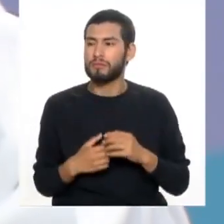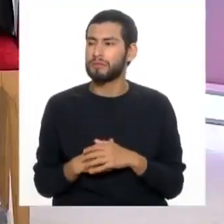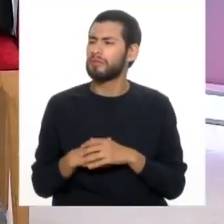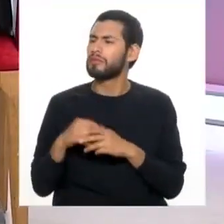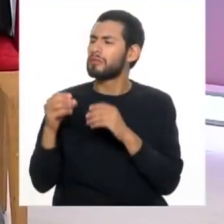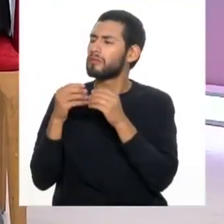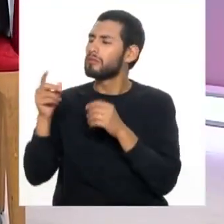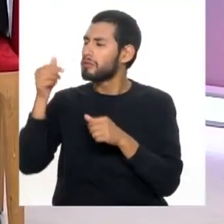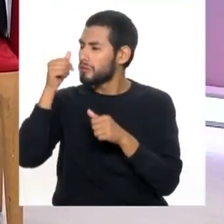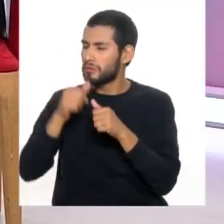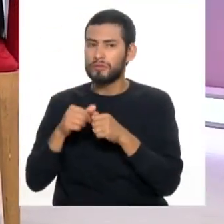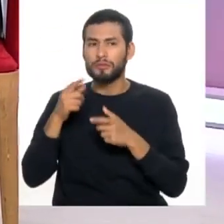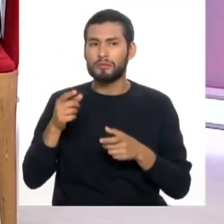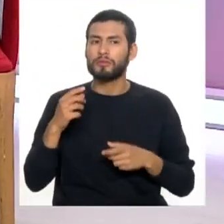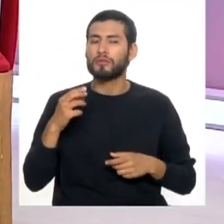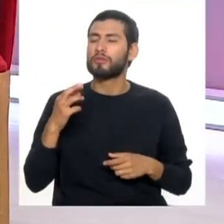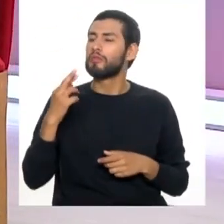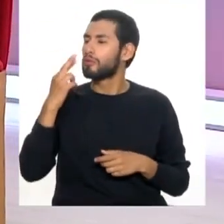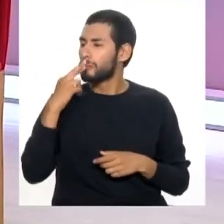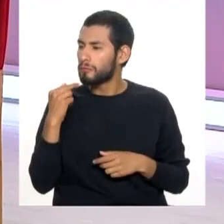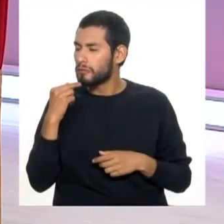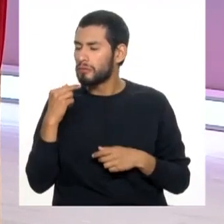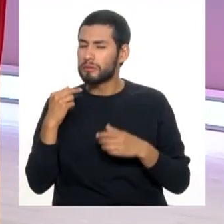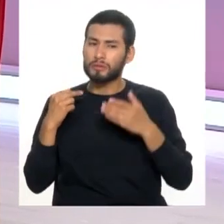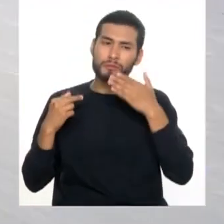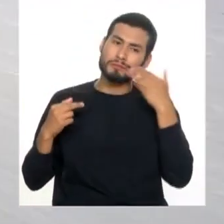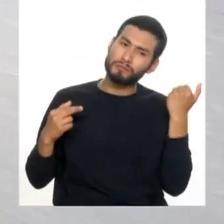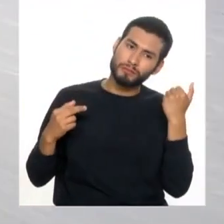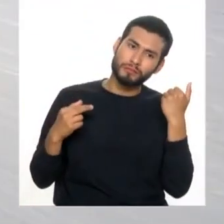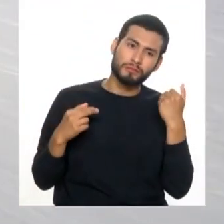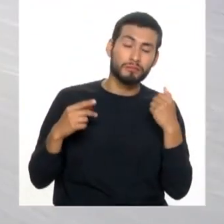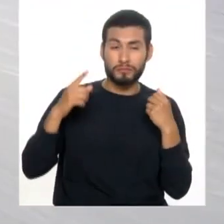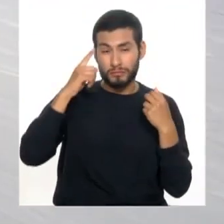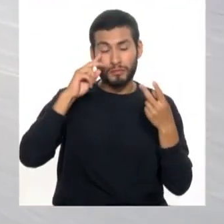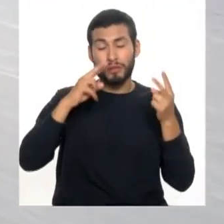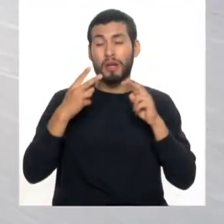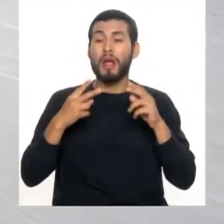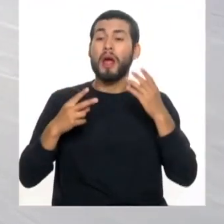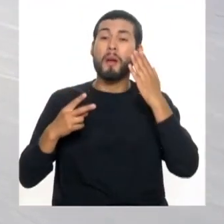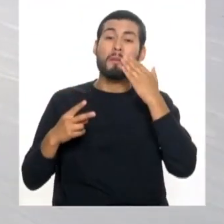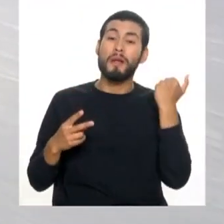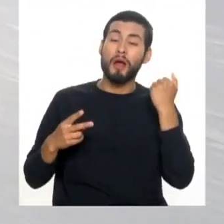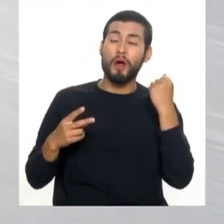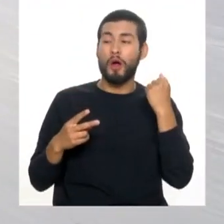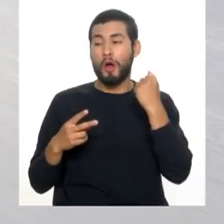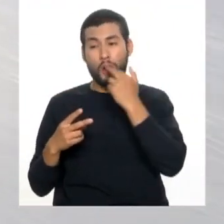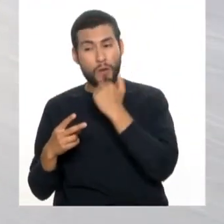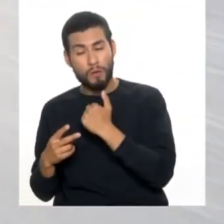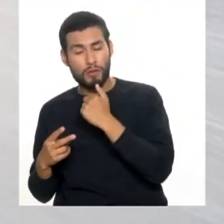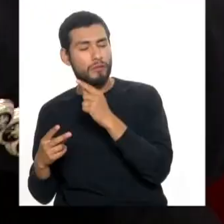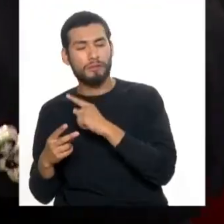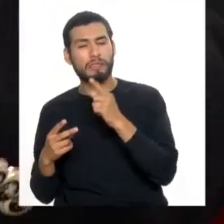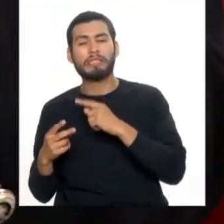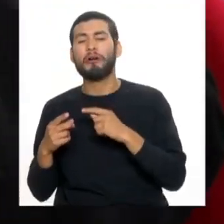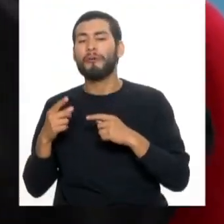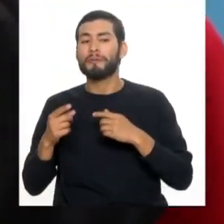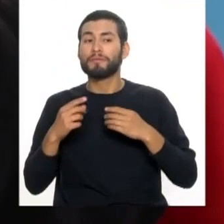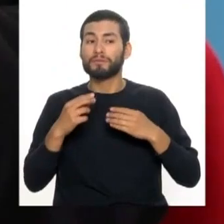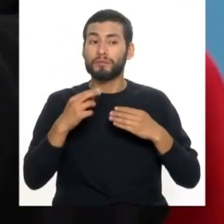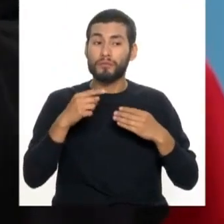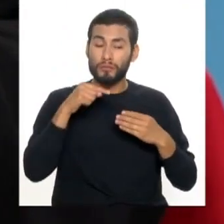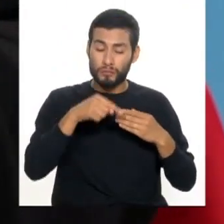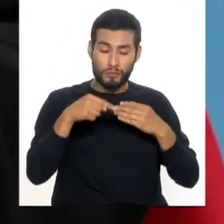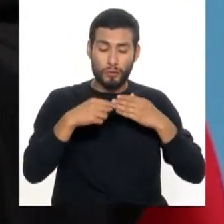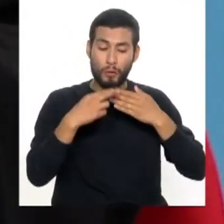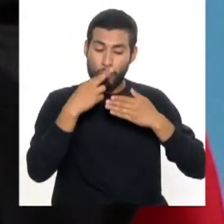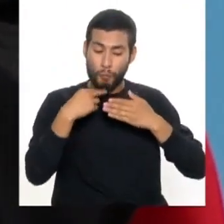para que se acorden, de rojo a blanco. Porque si nosotros hacemos al revés, empaquetamos más bien la comida de rojo, de